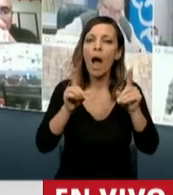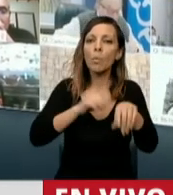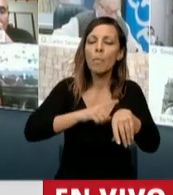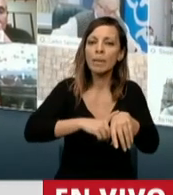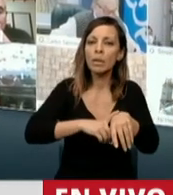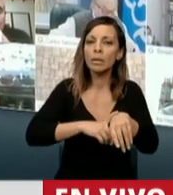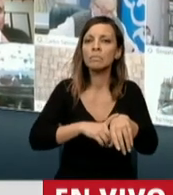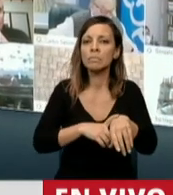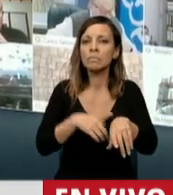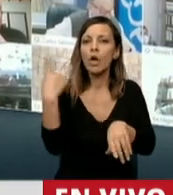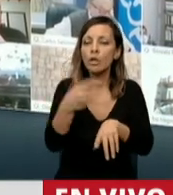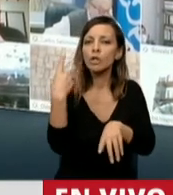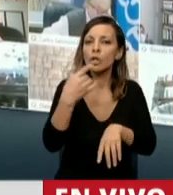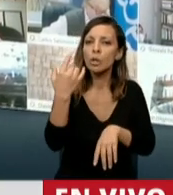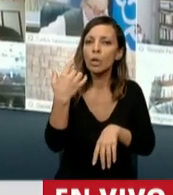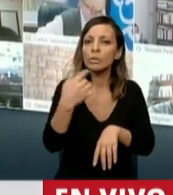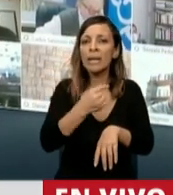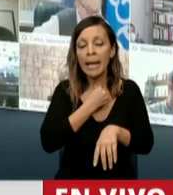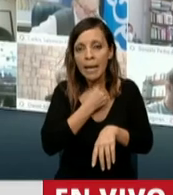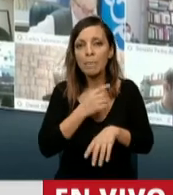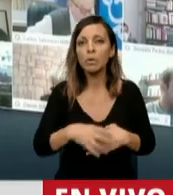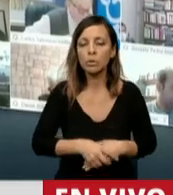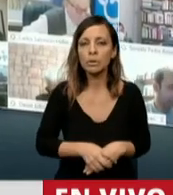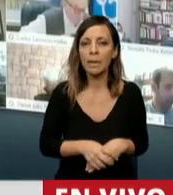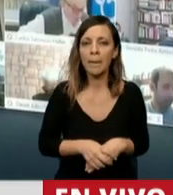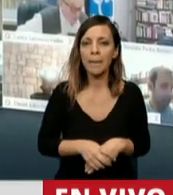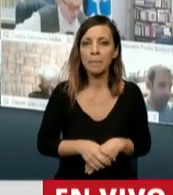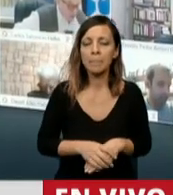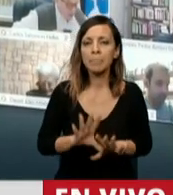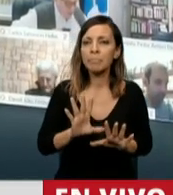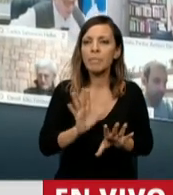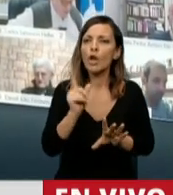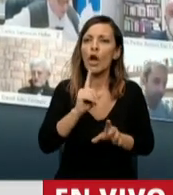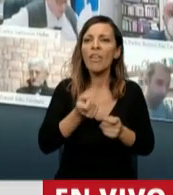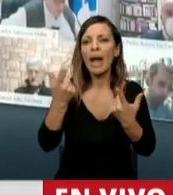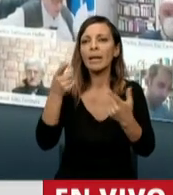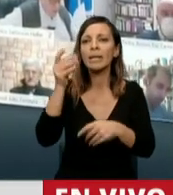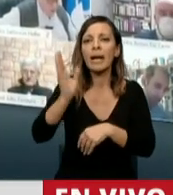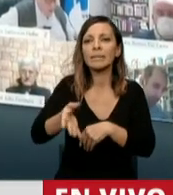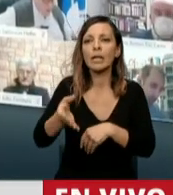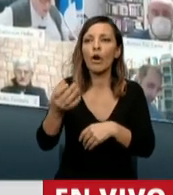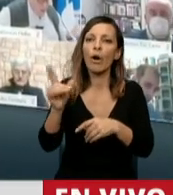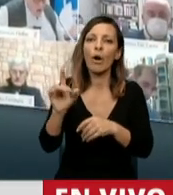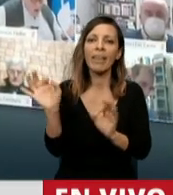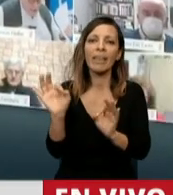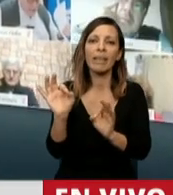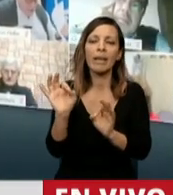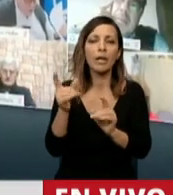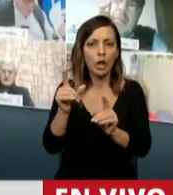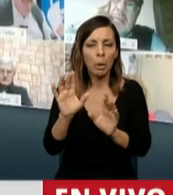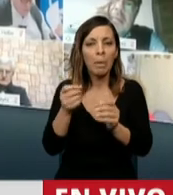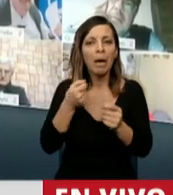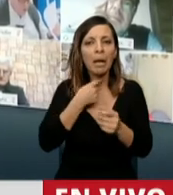Nosotros queremos no dar impunidad a nadie, queremos rescatar a las